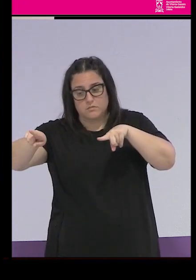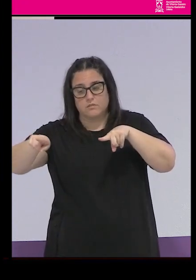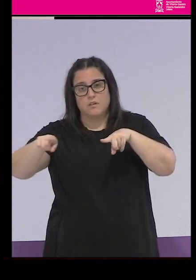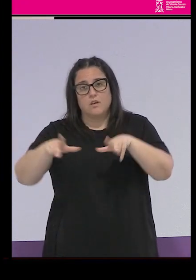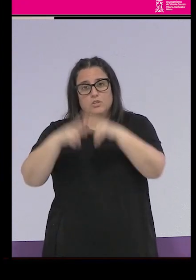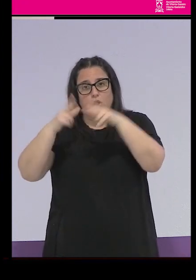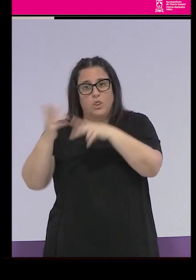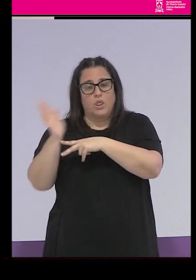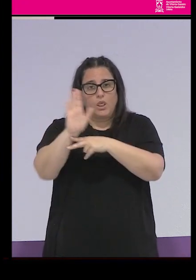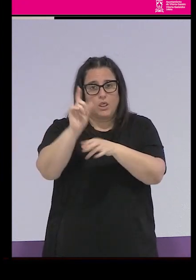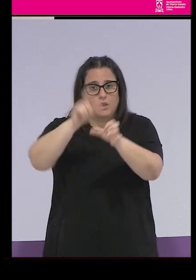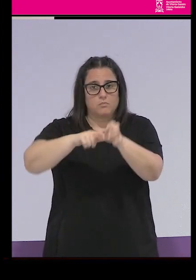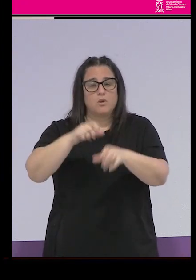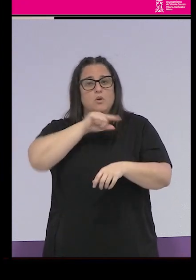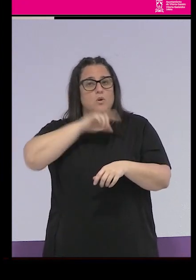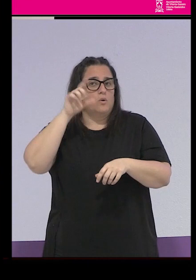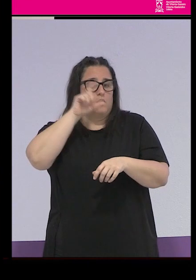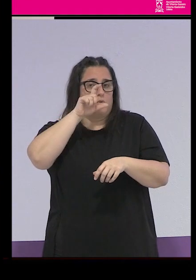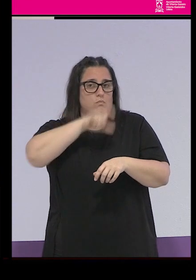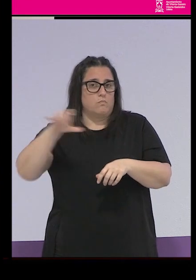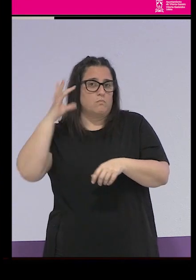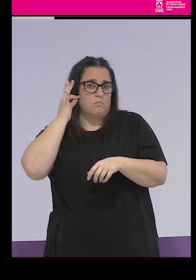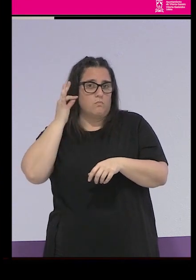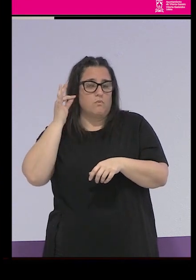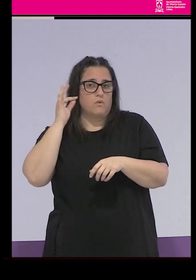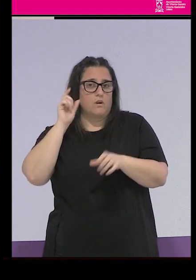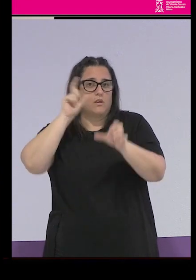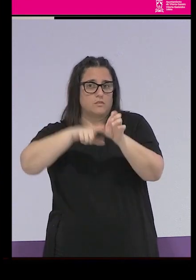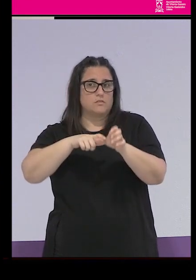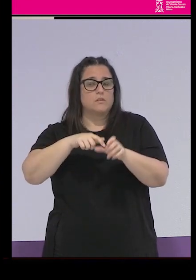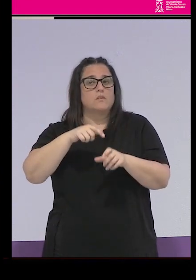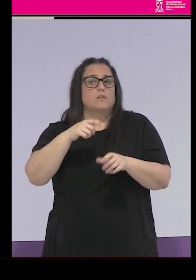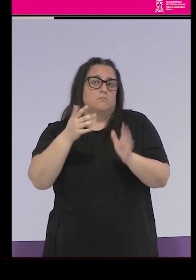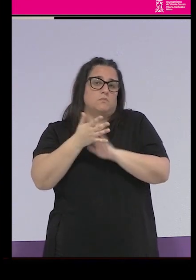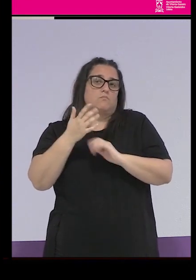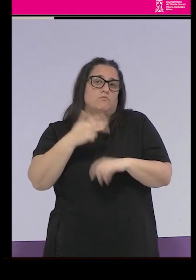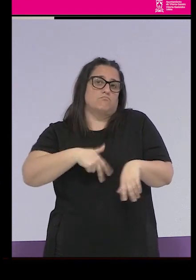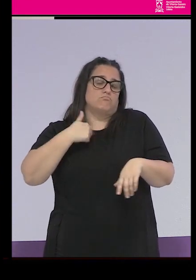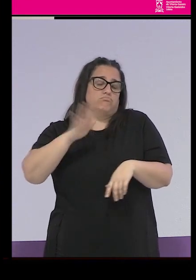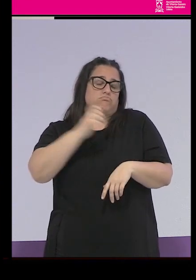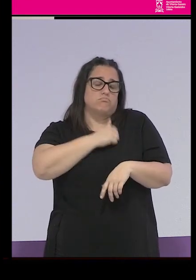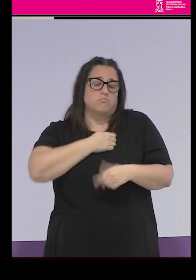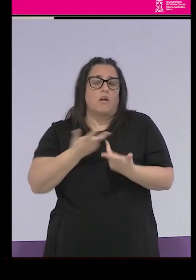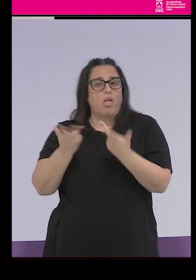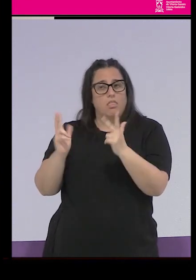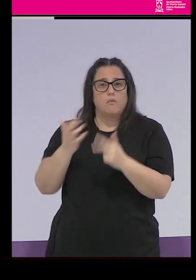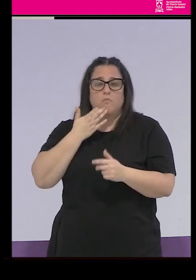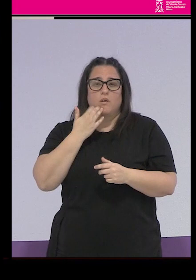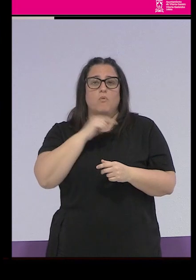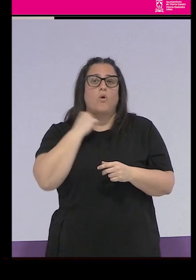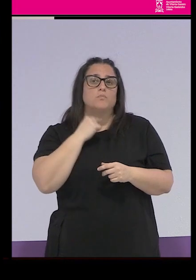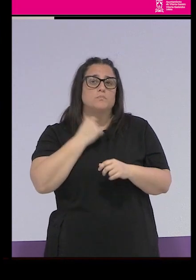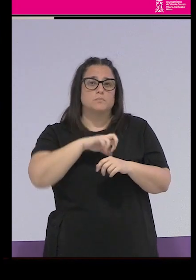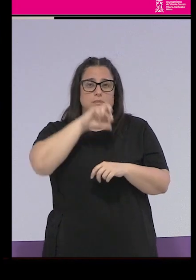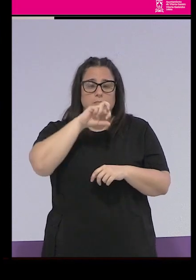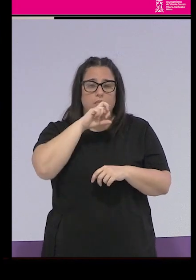sí, y de las mujeres que sí, aceptaba y que sí quería en acción al catolicismo. Entonces, había representantes del Obispado de Madrid, de